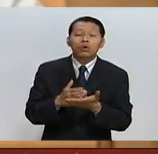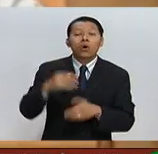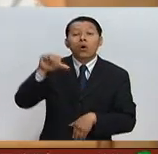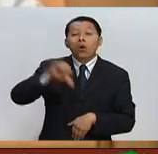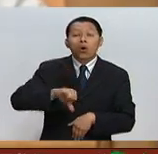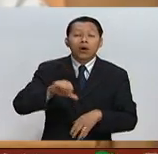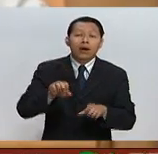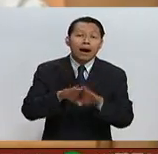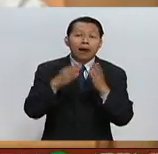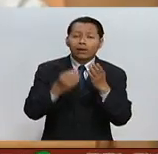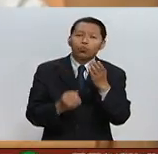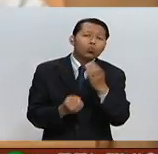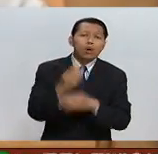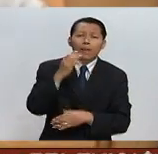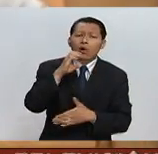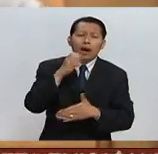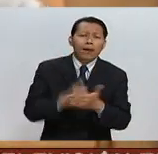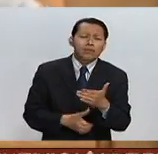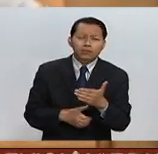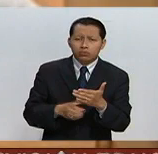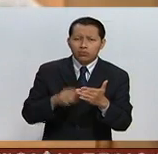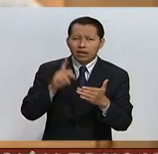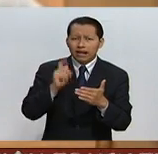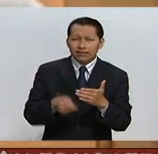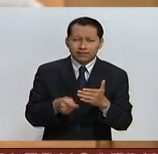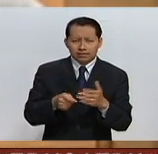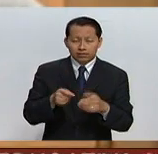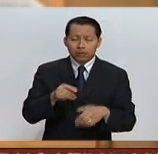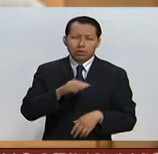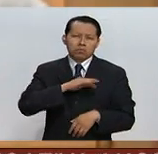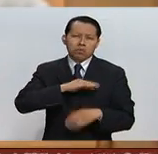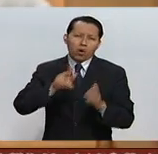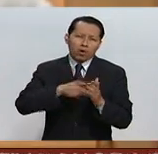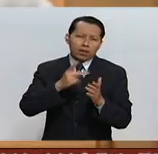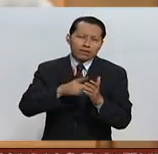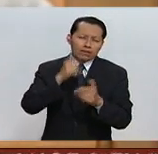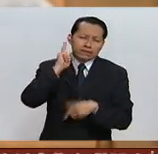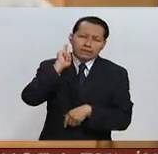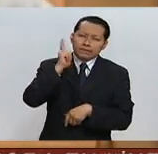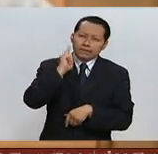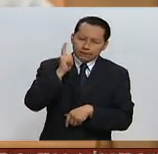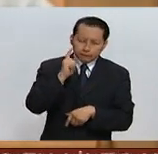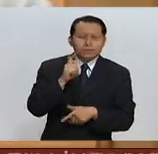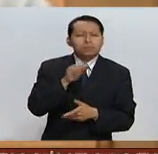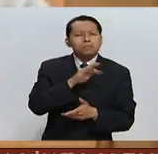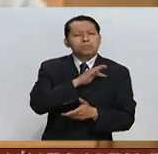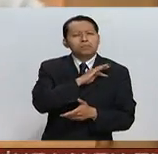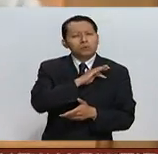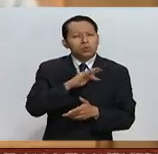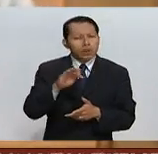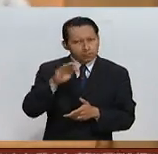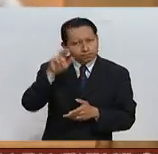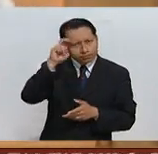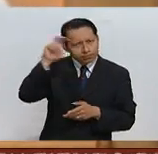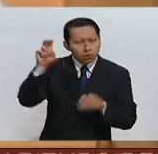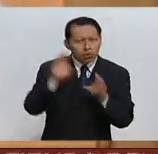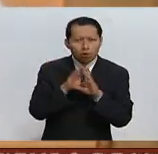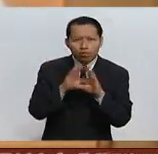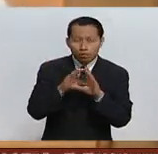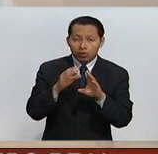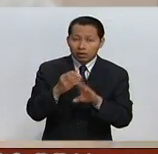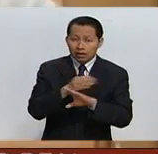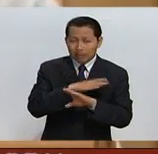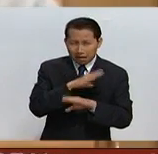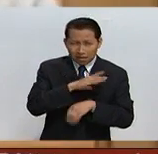nuevo capítulo, un capítulo que nos devuelve la esperanza, que nos permite empezar a cicatrizar las